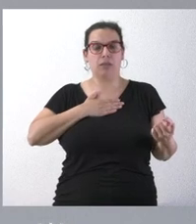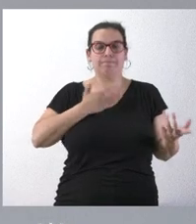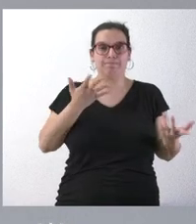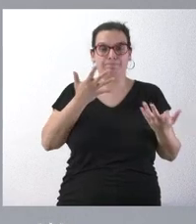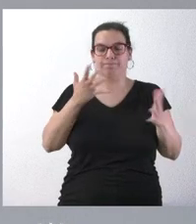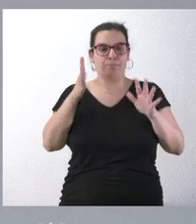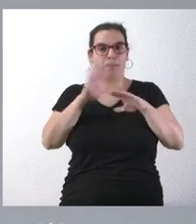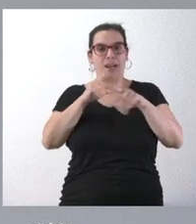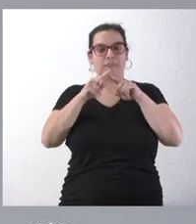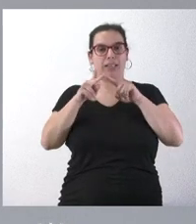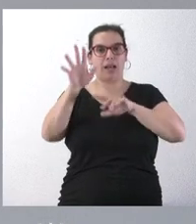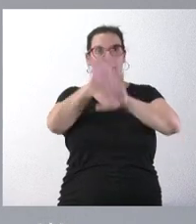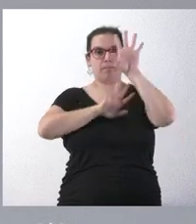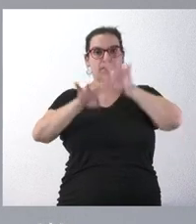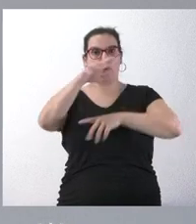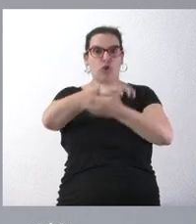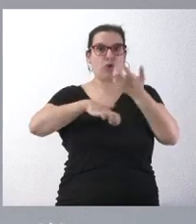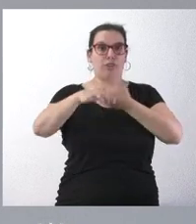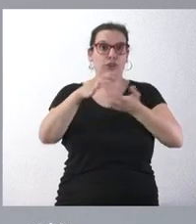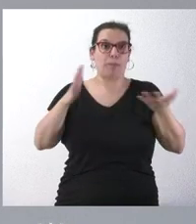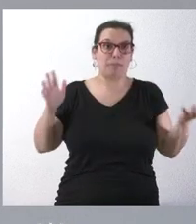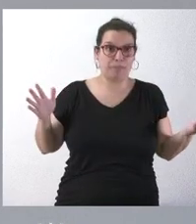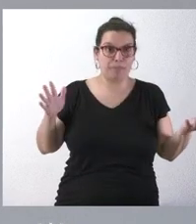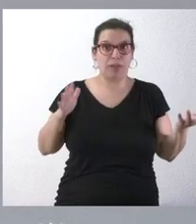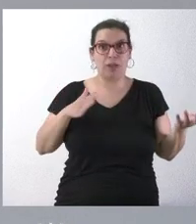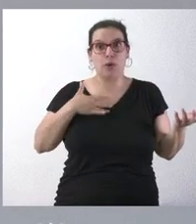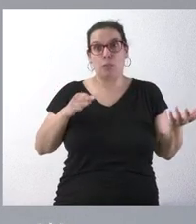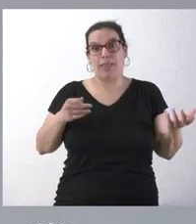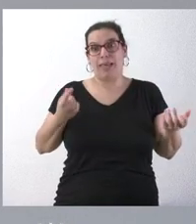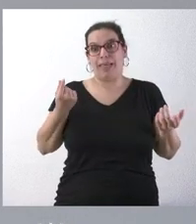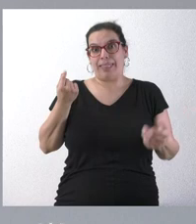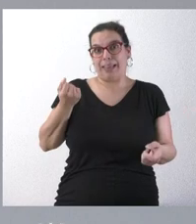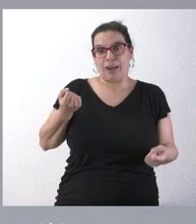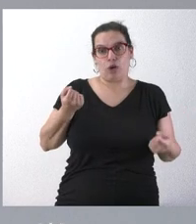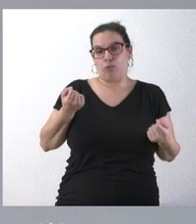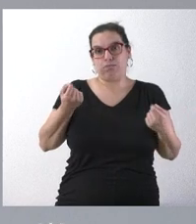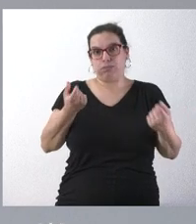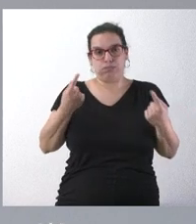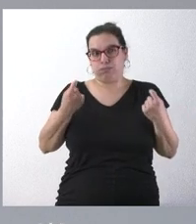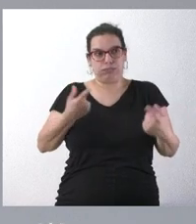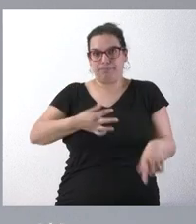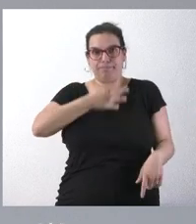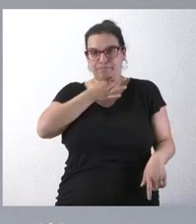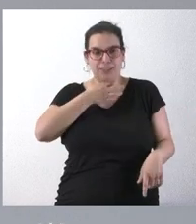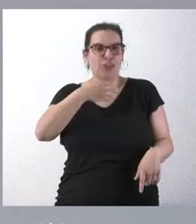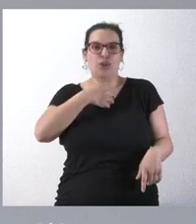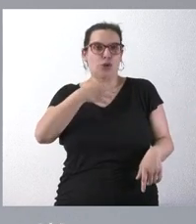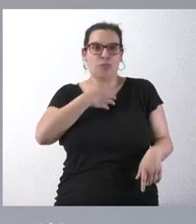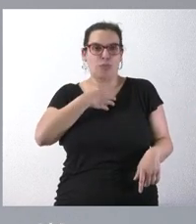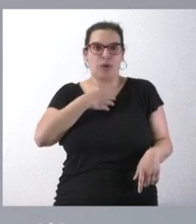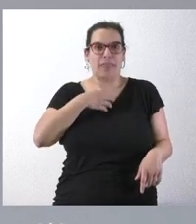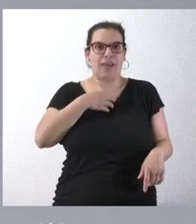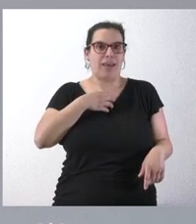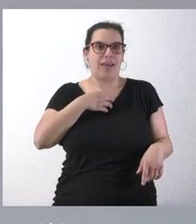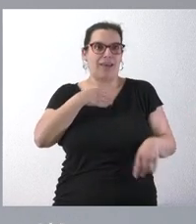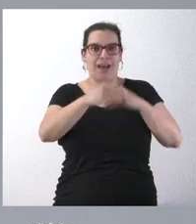municipal de otro municipio, quizás las cuantías que saldrían hacen inviable el acudir a una técnica expropiatoria porque